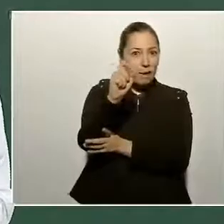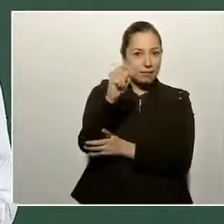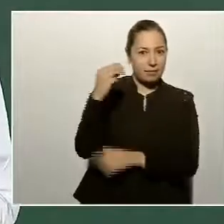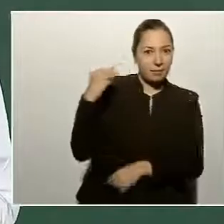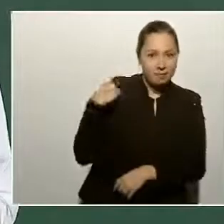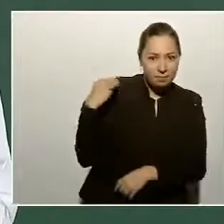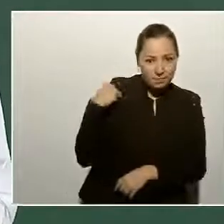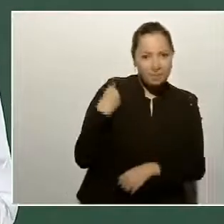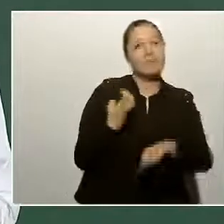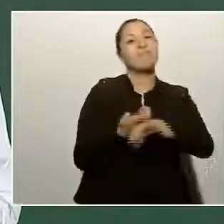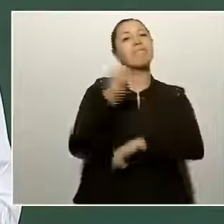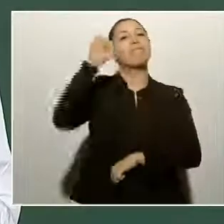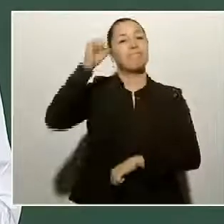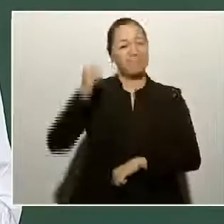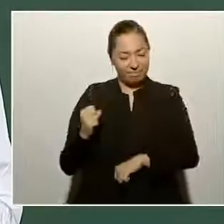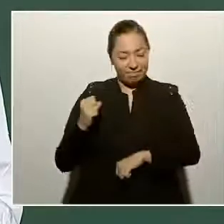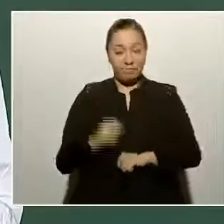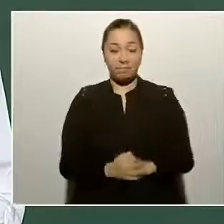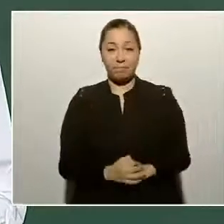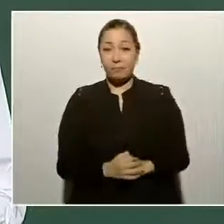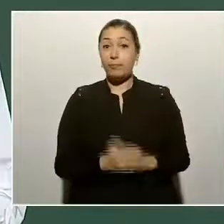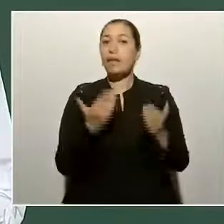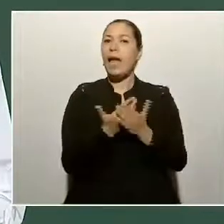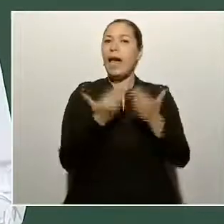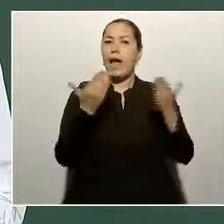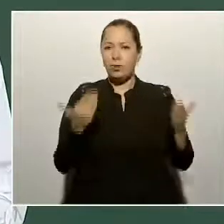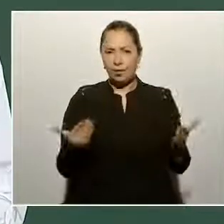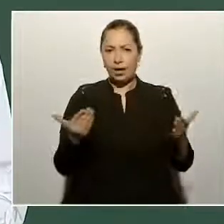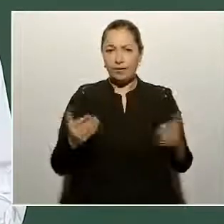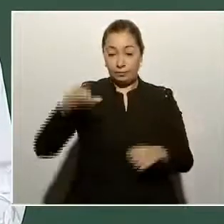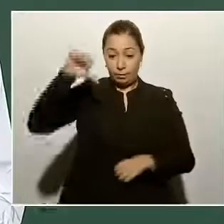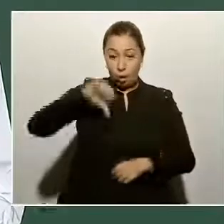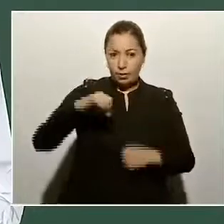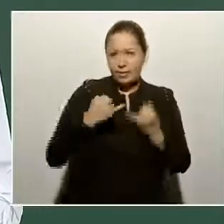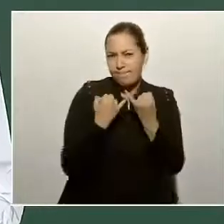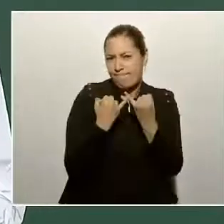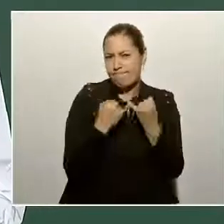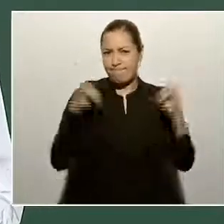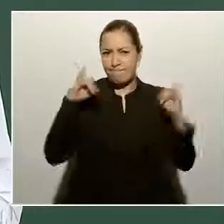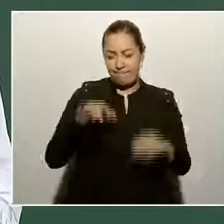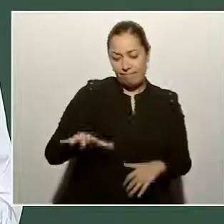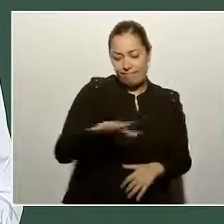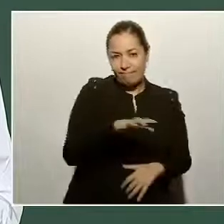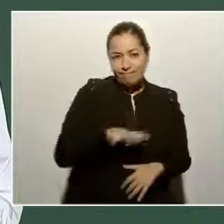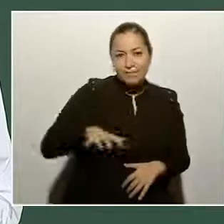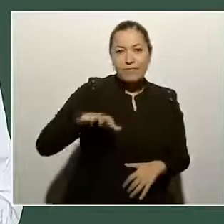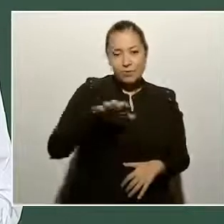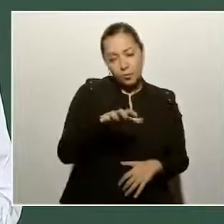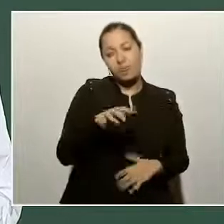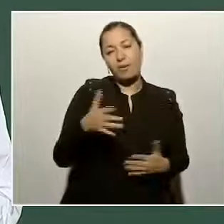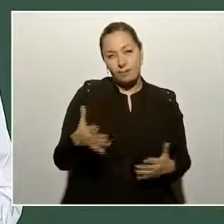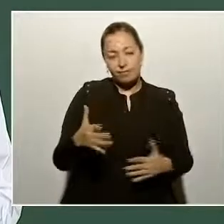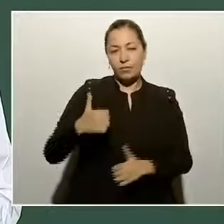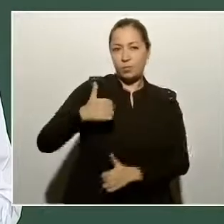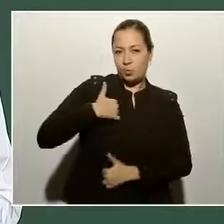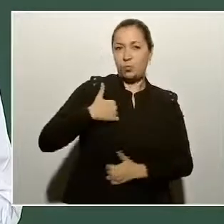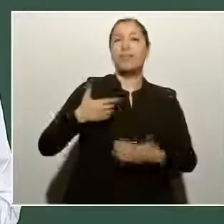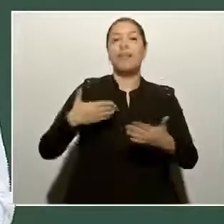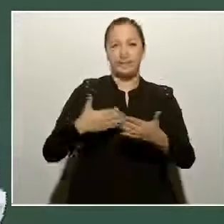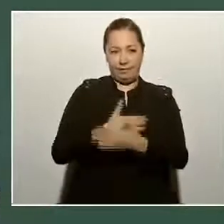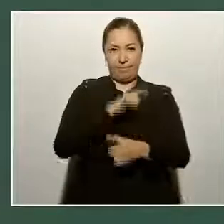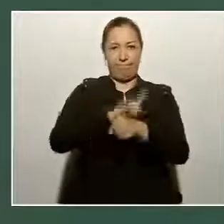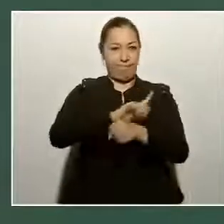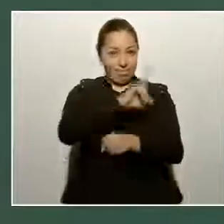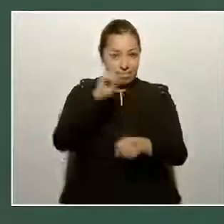Estamos ahora inaugurando este cuartel de la Guardia Nacional, que, como se ha